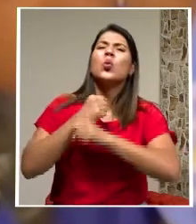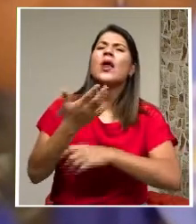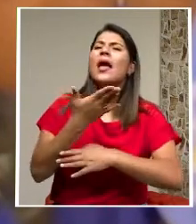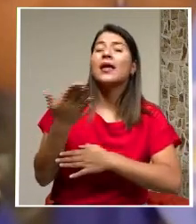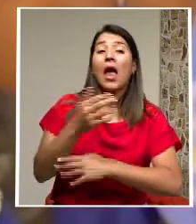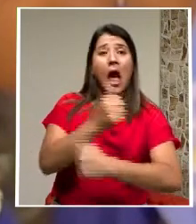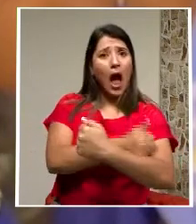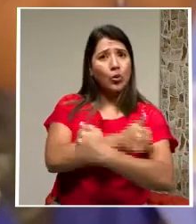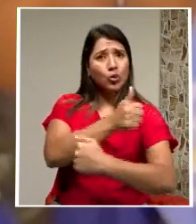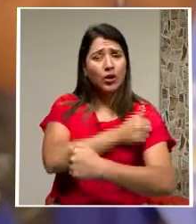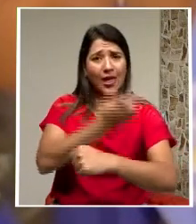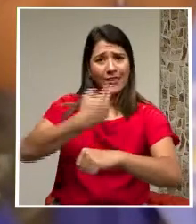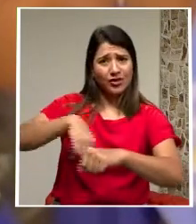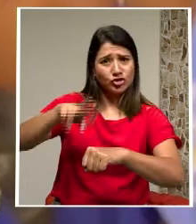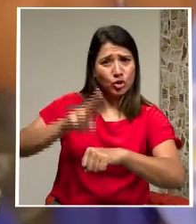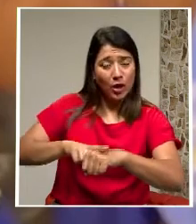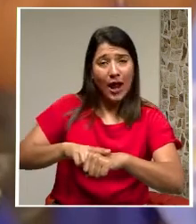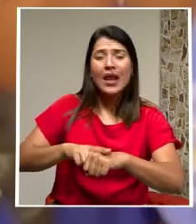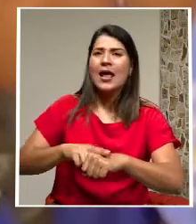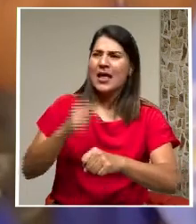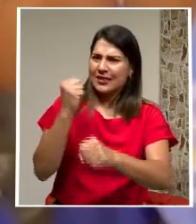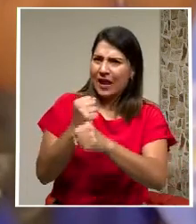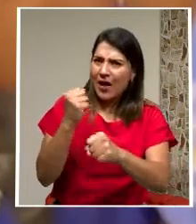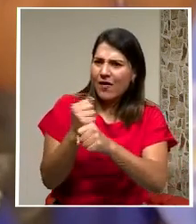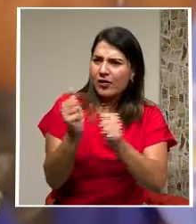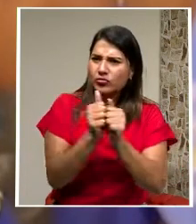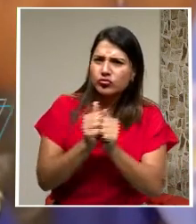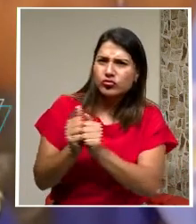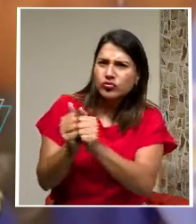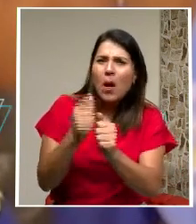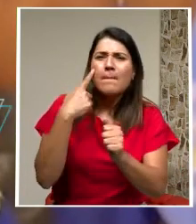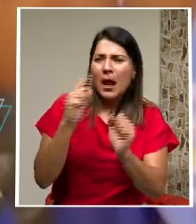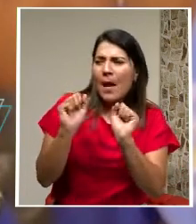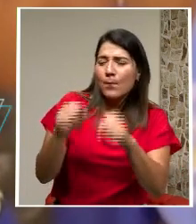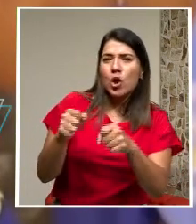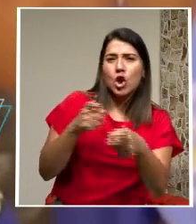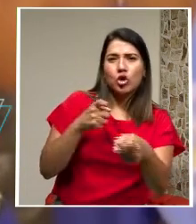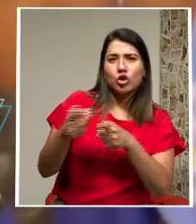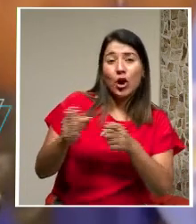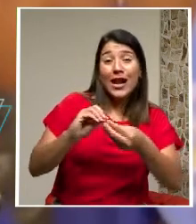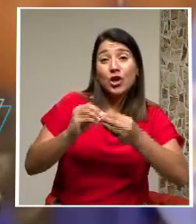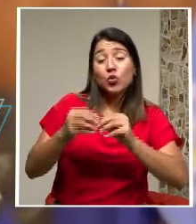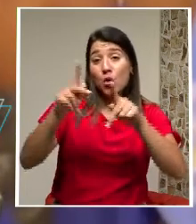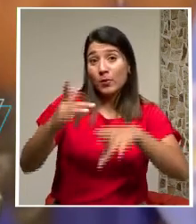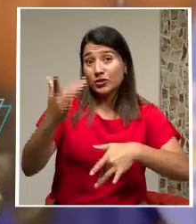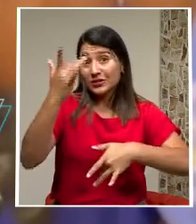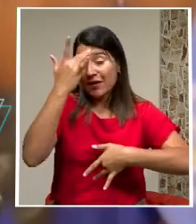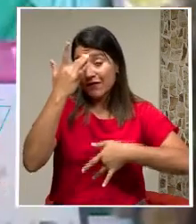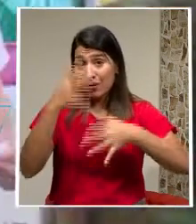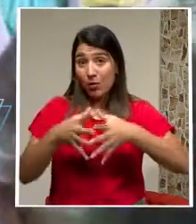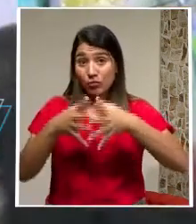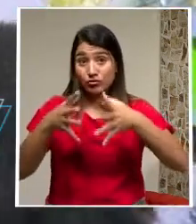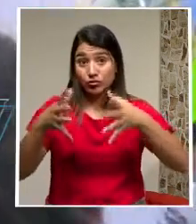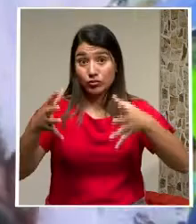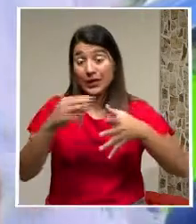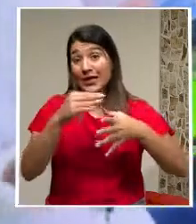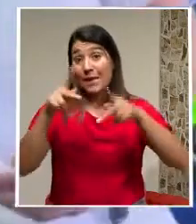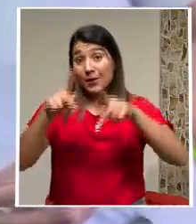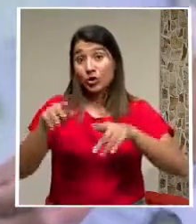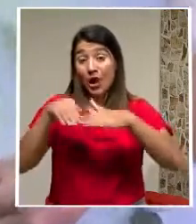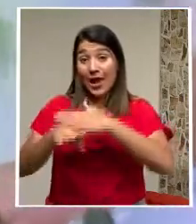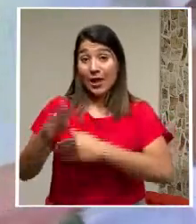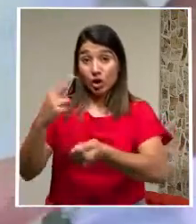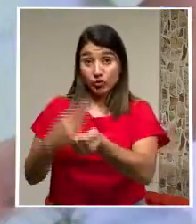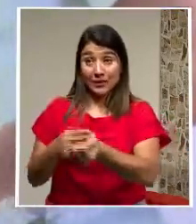locales Trabajen Conjuntamente Para rastrear Y controlar El número De nuevos casos Y hospitalizaciones Estas son las